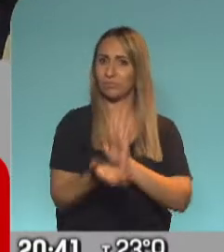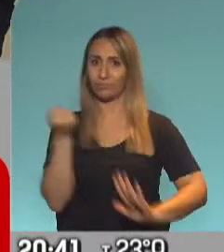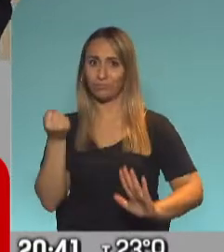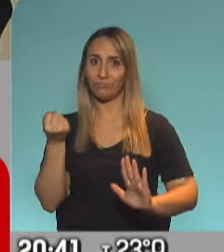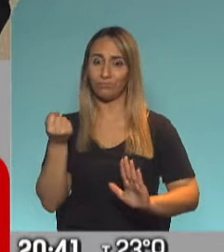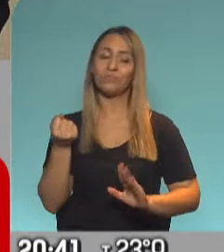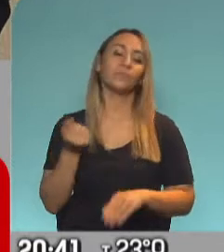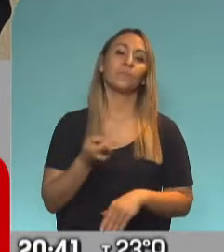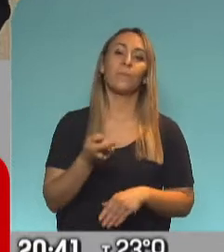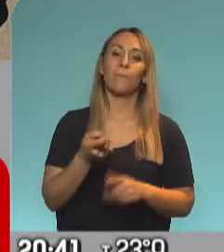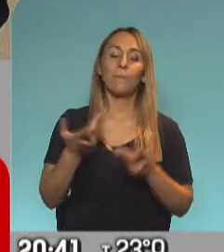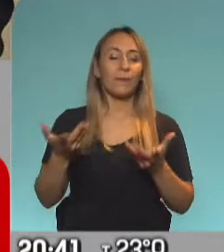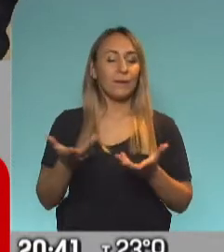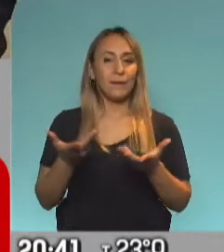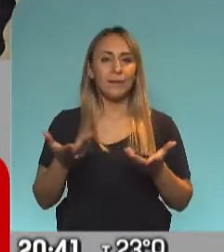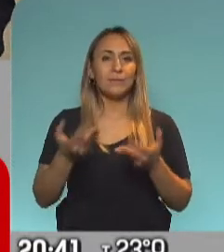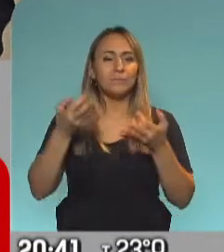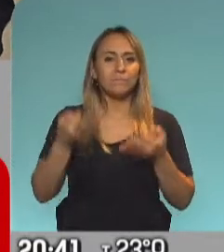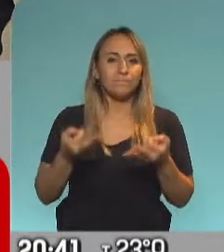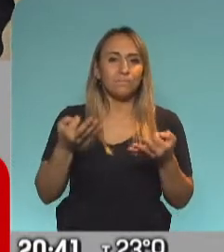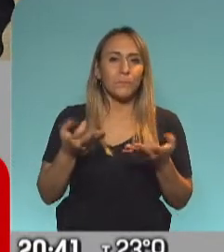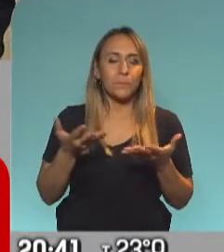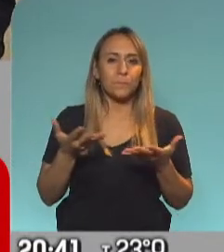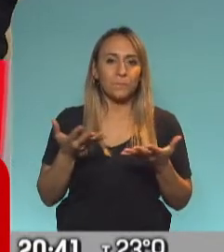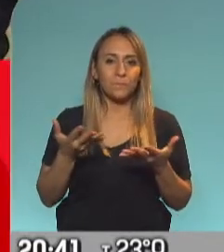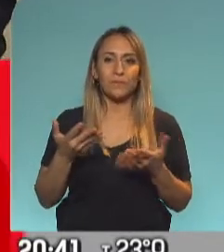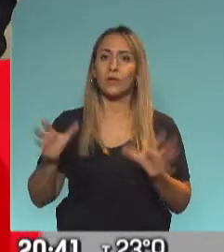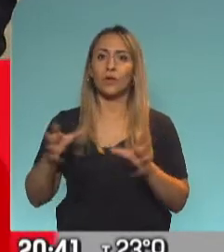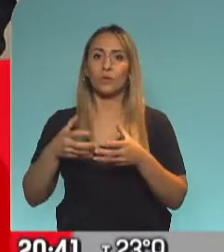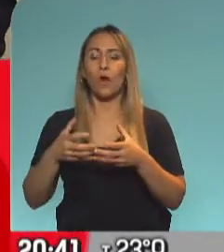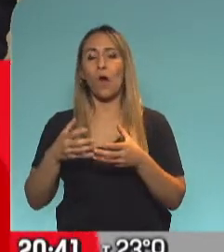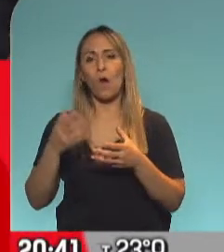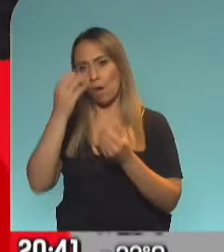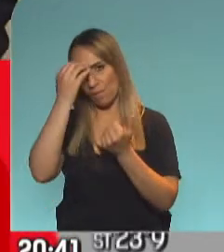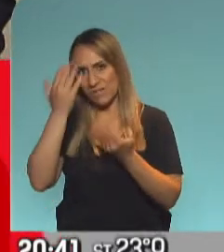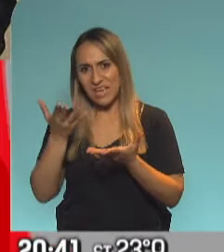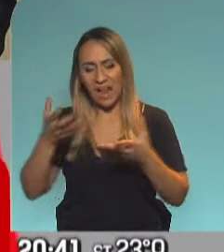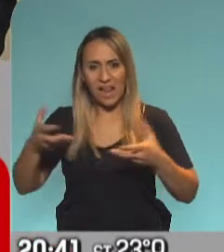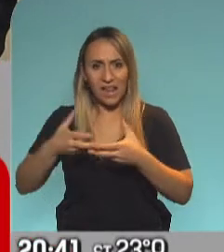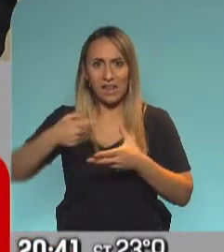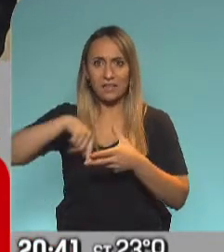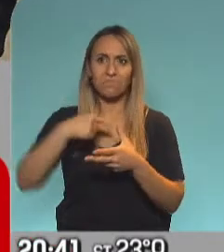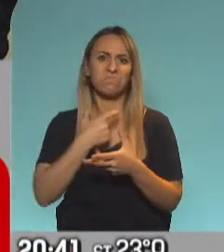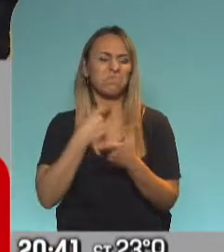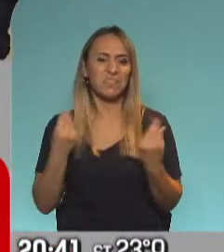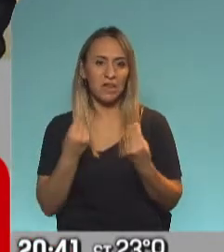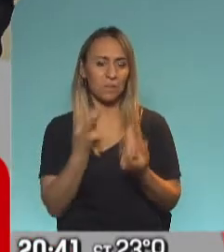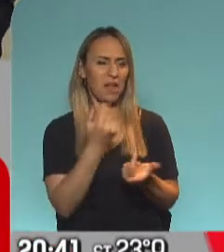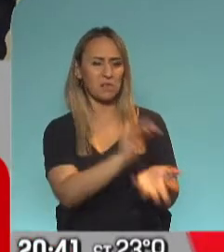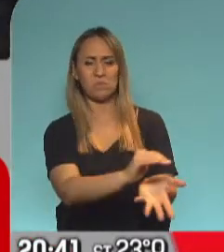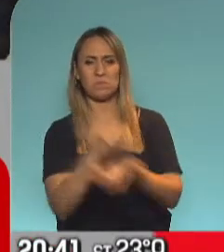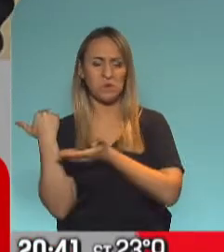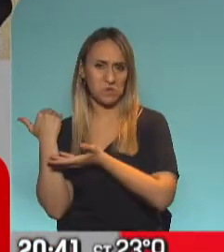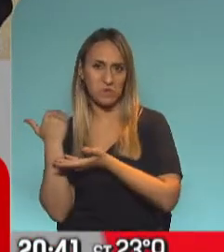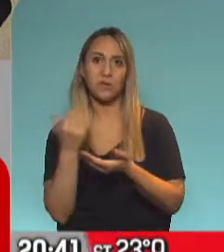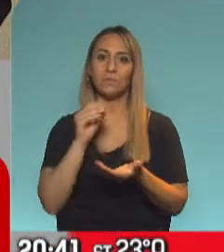ver, ¿qué pretende justamente el oficialismo? ¿Vaciar las arcas? ¿No tener una policía como la que tenemos